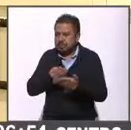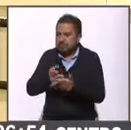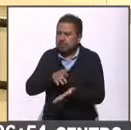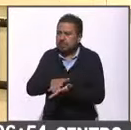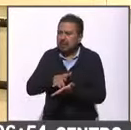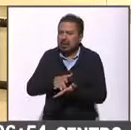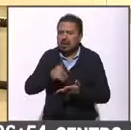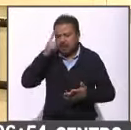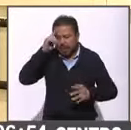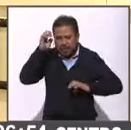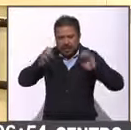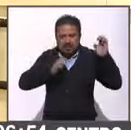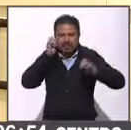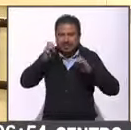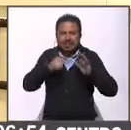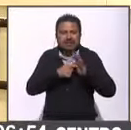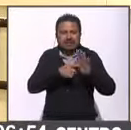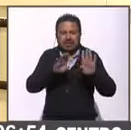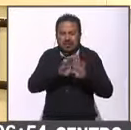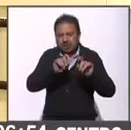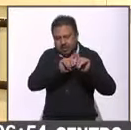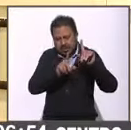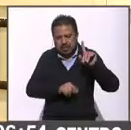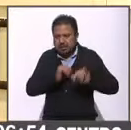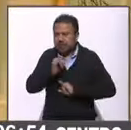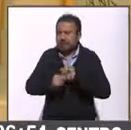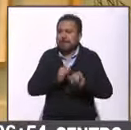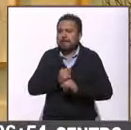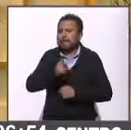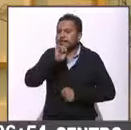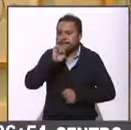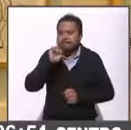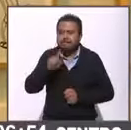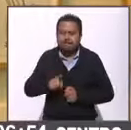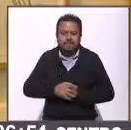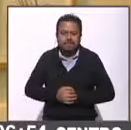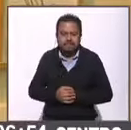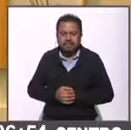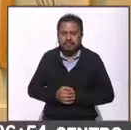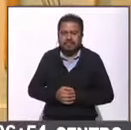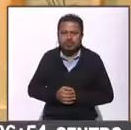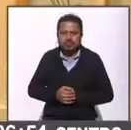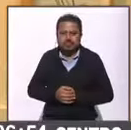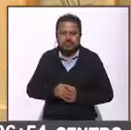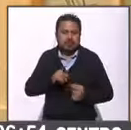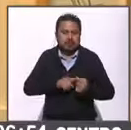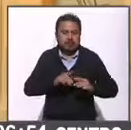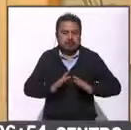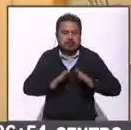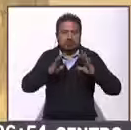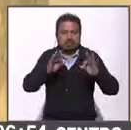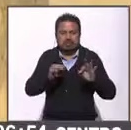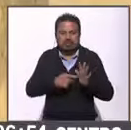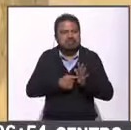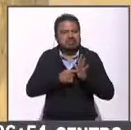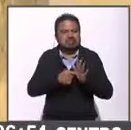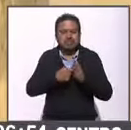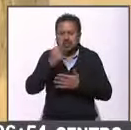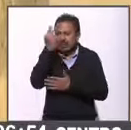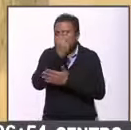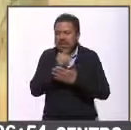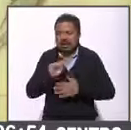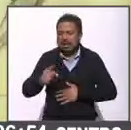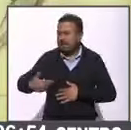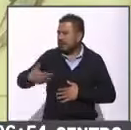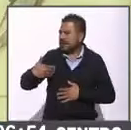para exposiciones tanto nacionales como internacionales. En Donde Nacieron se exponen sus dibujos más